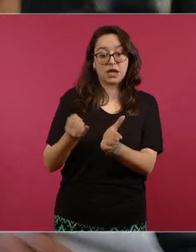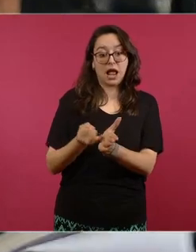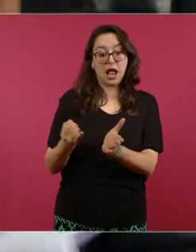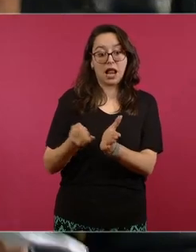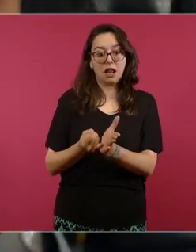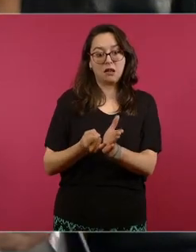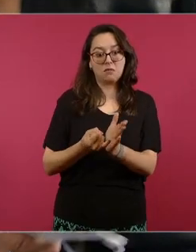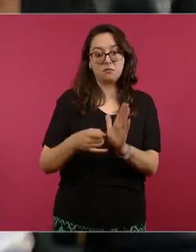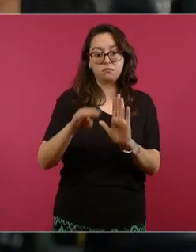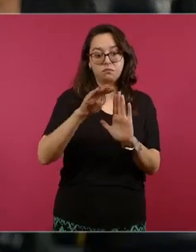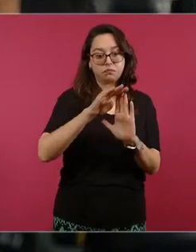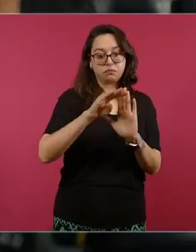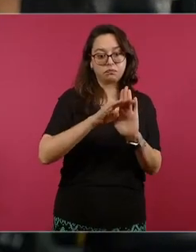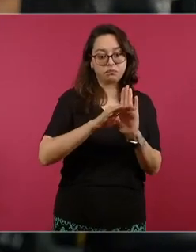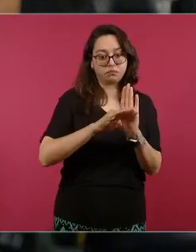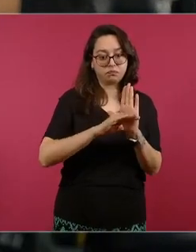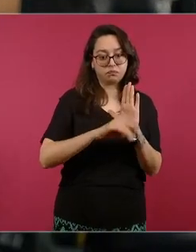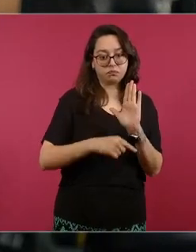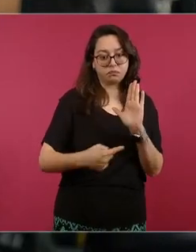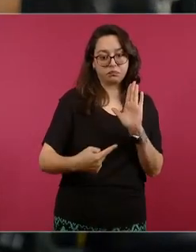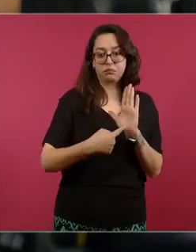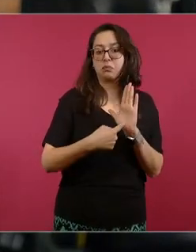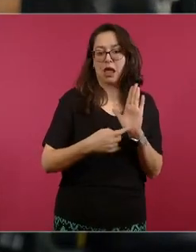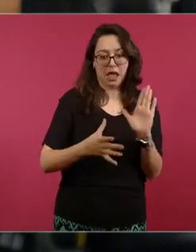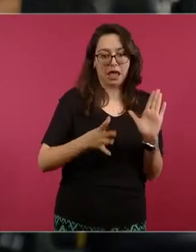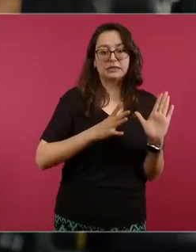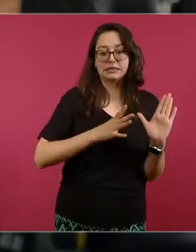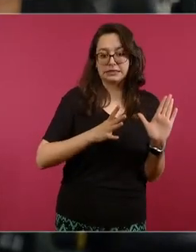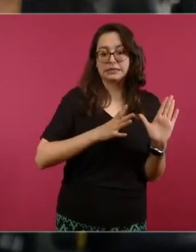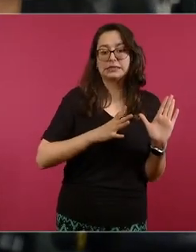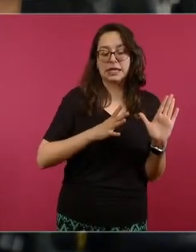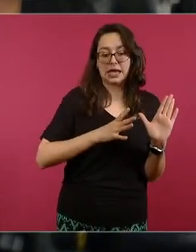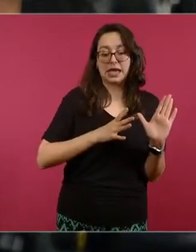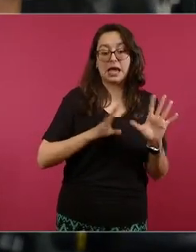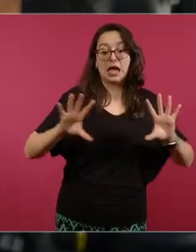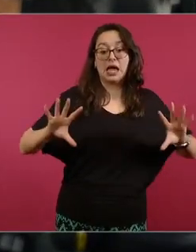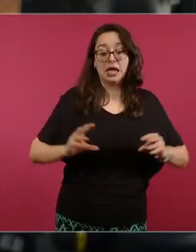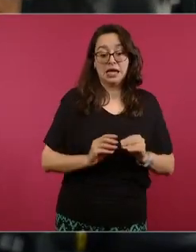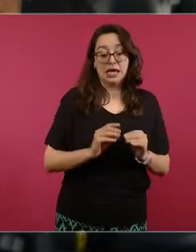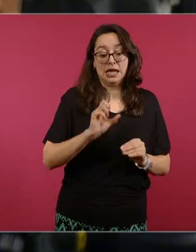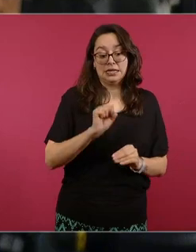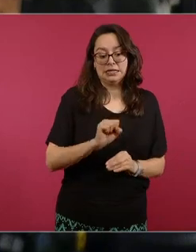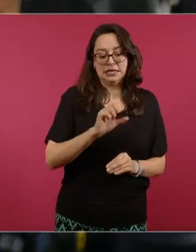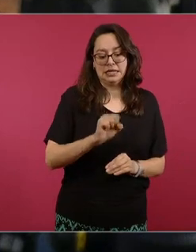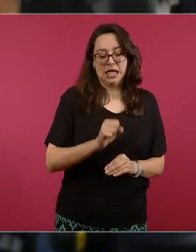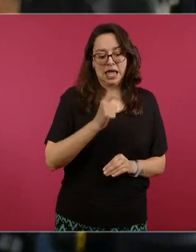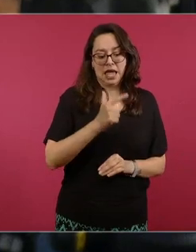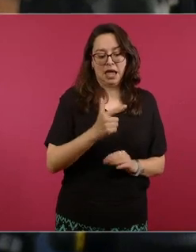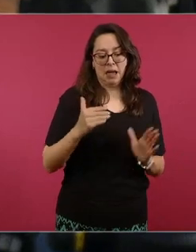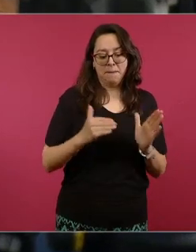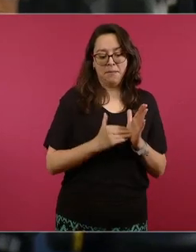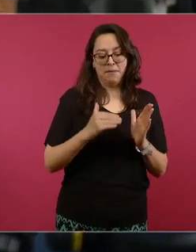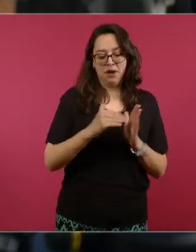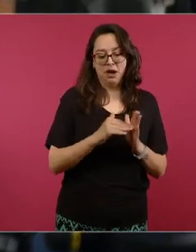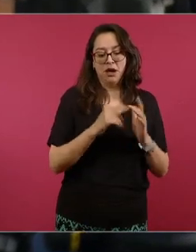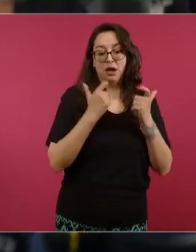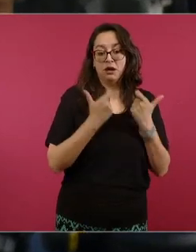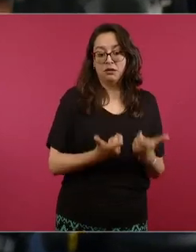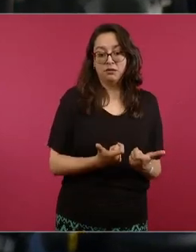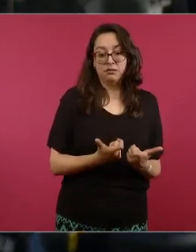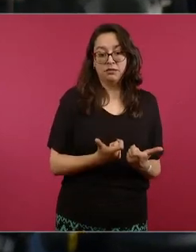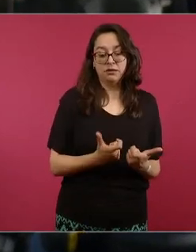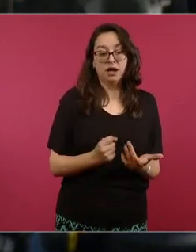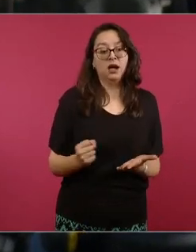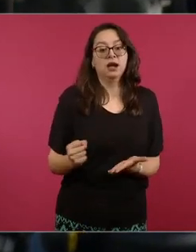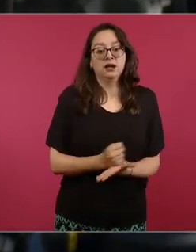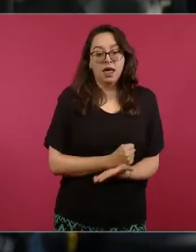otros a los que ustedes se ha referido es decir son más de 67 mil millones de pesos que en